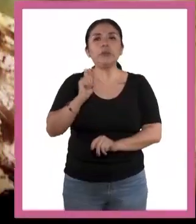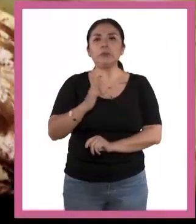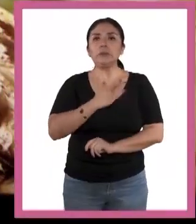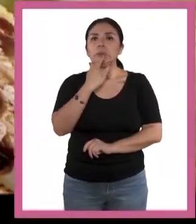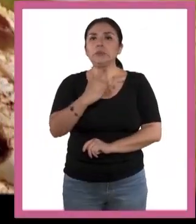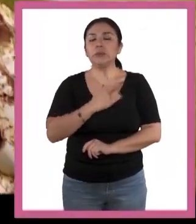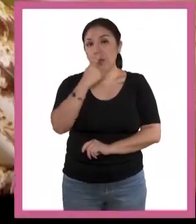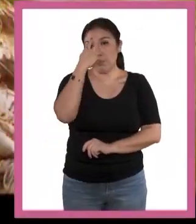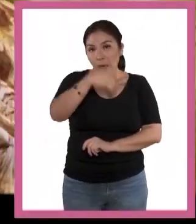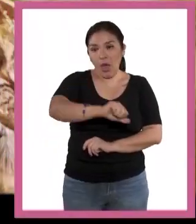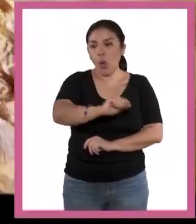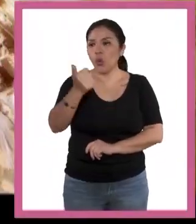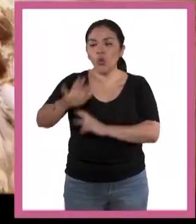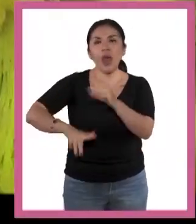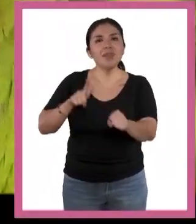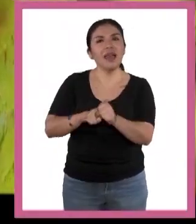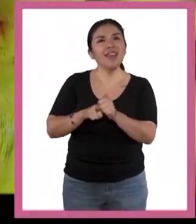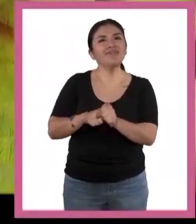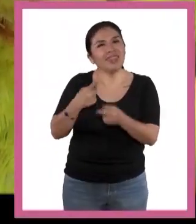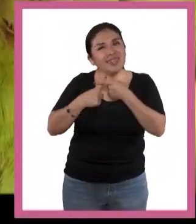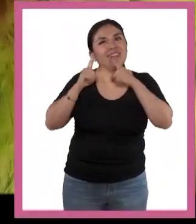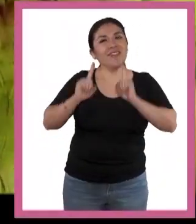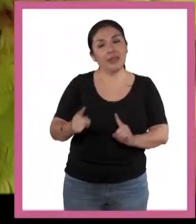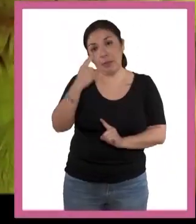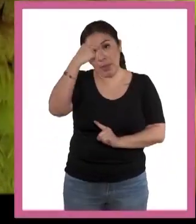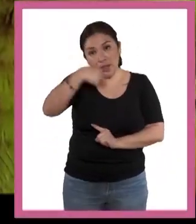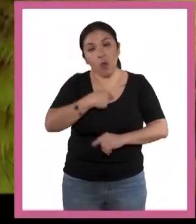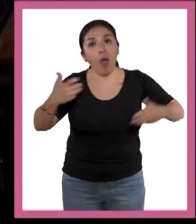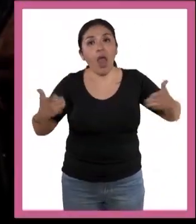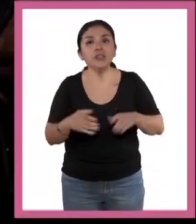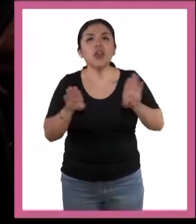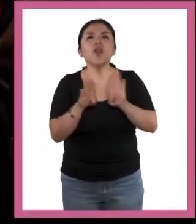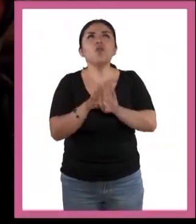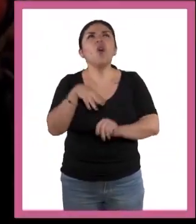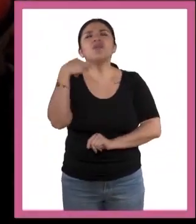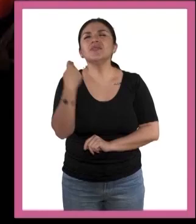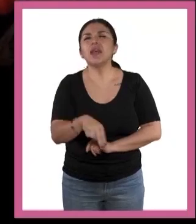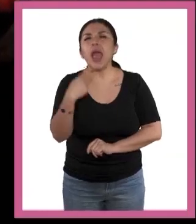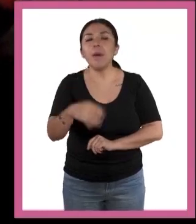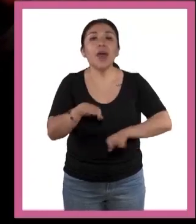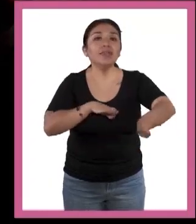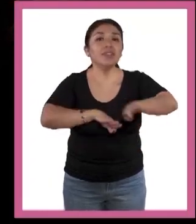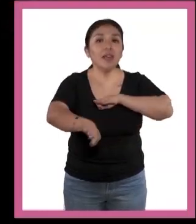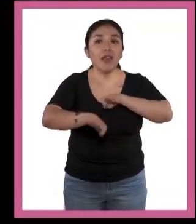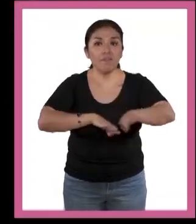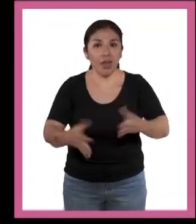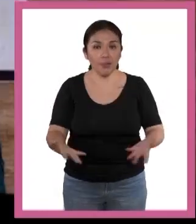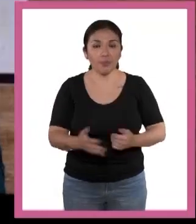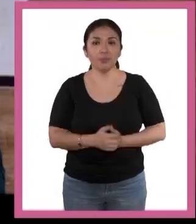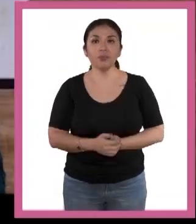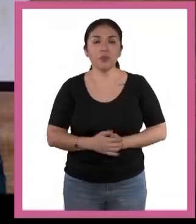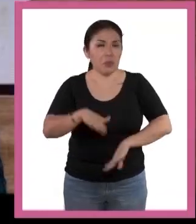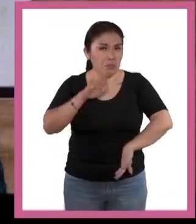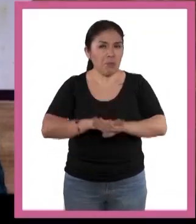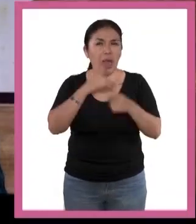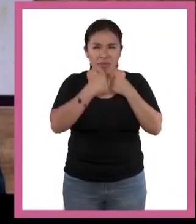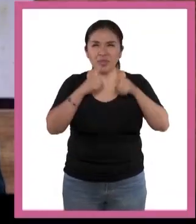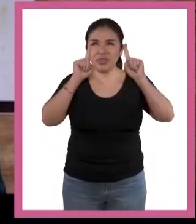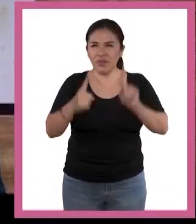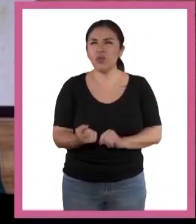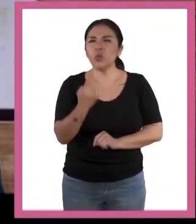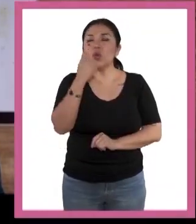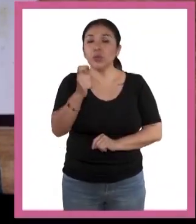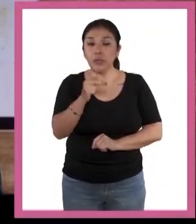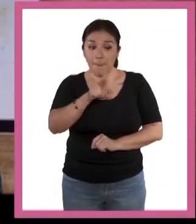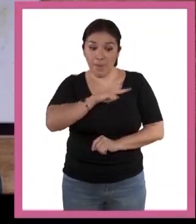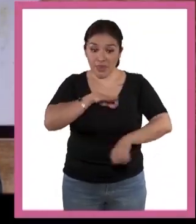de los otros seres para llevar a cabo lo que formalmente podemos llamar trabajo. La enorme diferencia es que nuestro